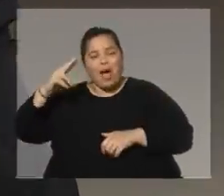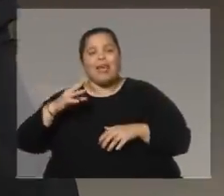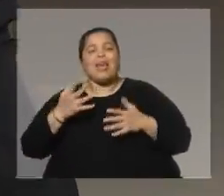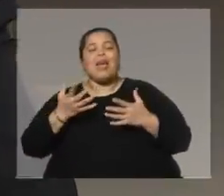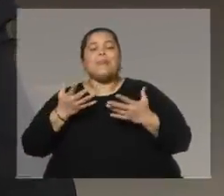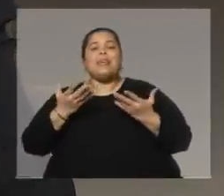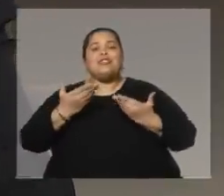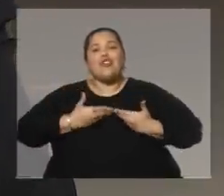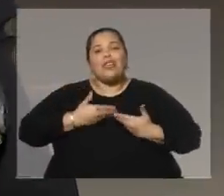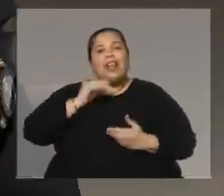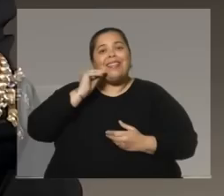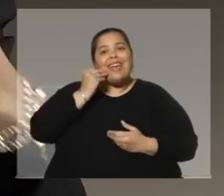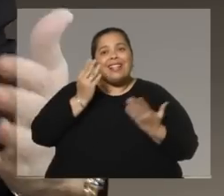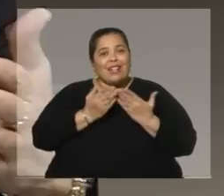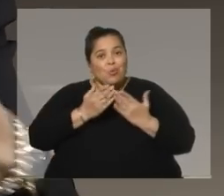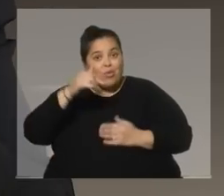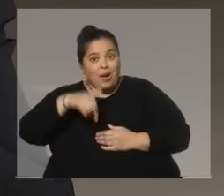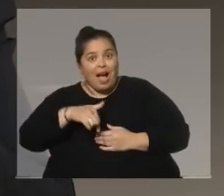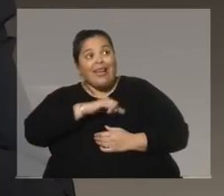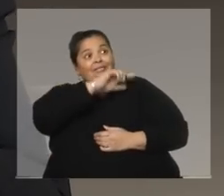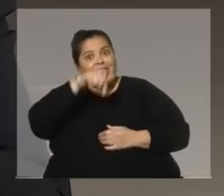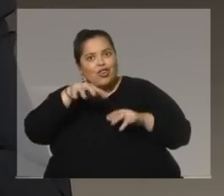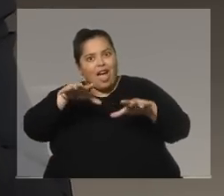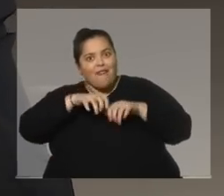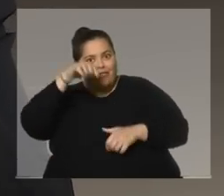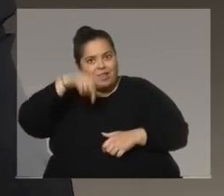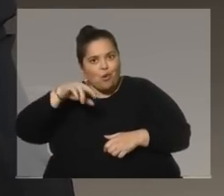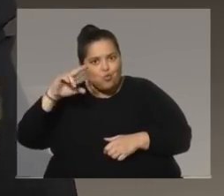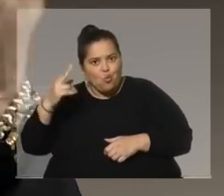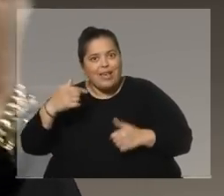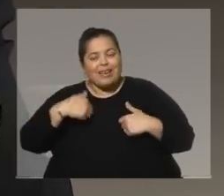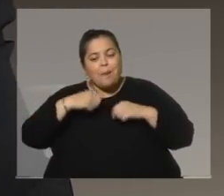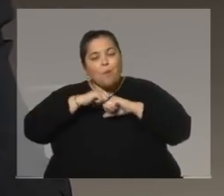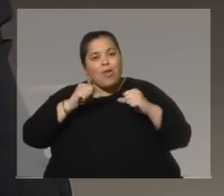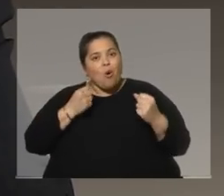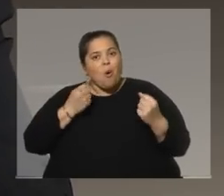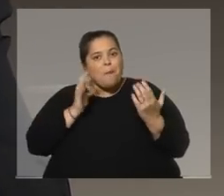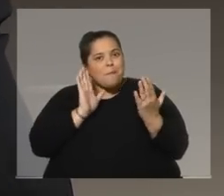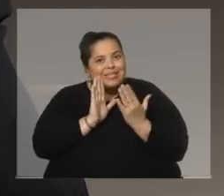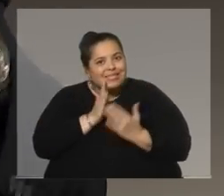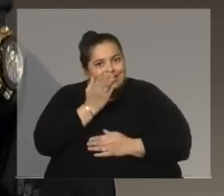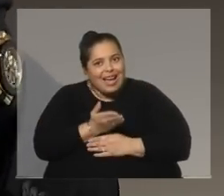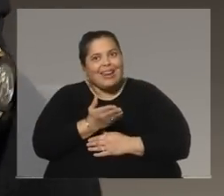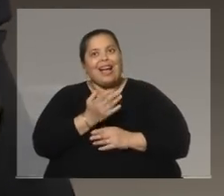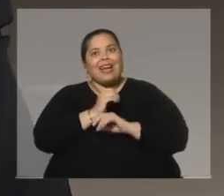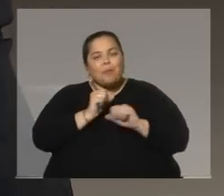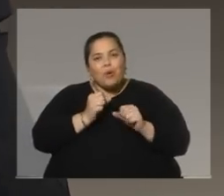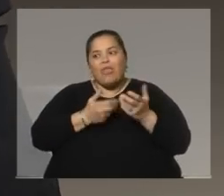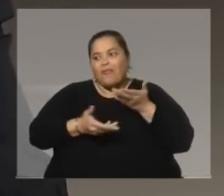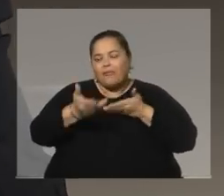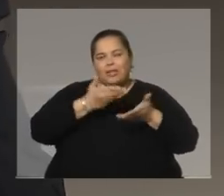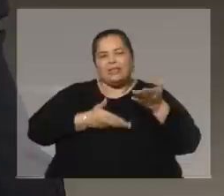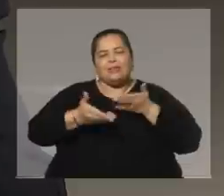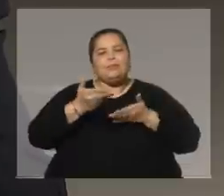en el Uruguay, que se radicaron aquí, que yo puedo estar más cerca de ellos, que puedo estar perfectamente